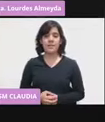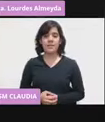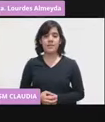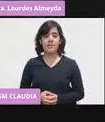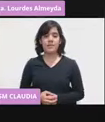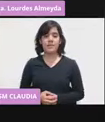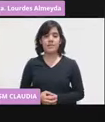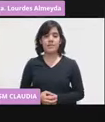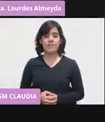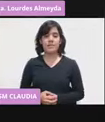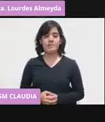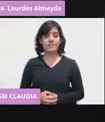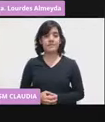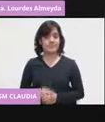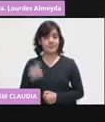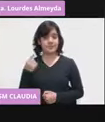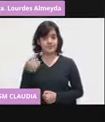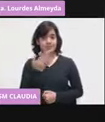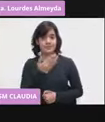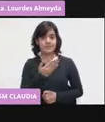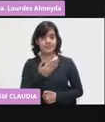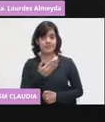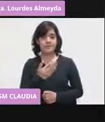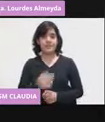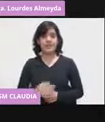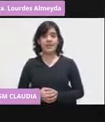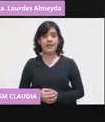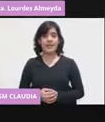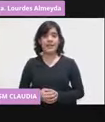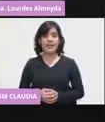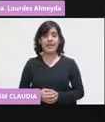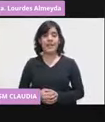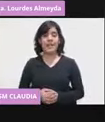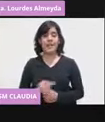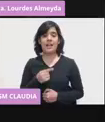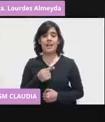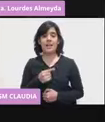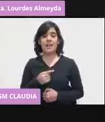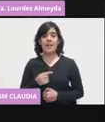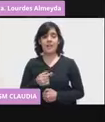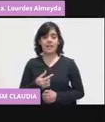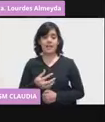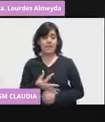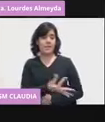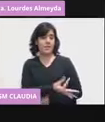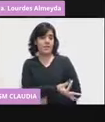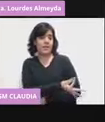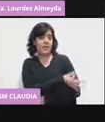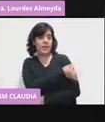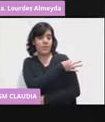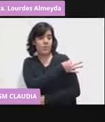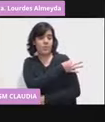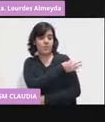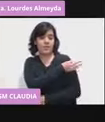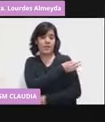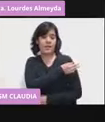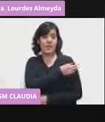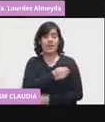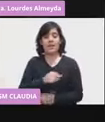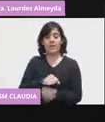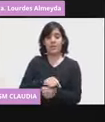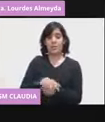Bueno, aquí tenemos. Tenemos que la vacuna de Pfizer contra el COVID-19 o la COVID-19, porque es una